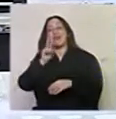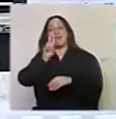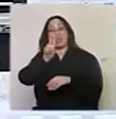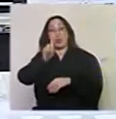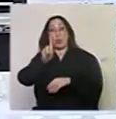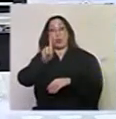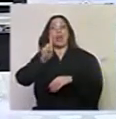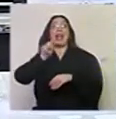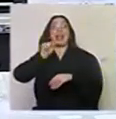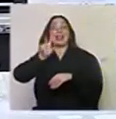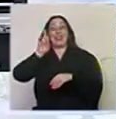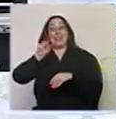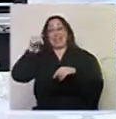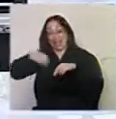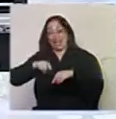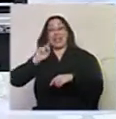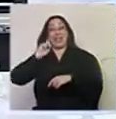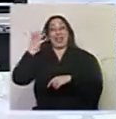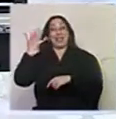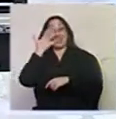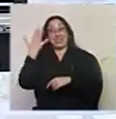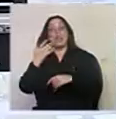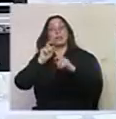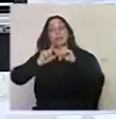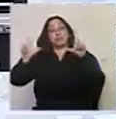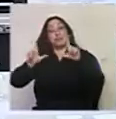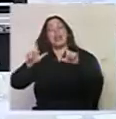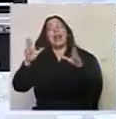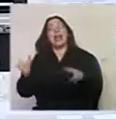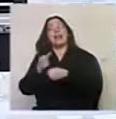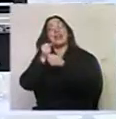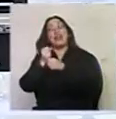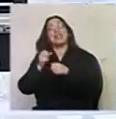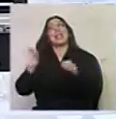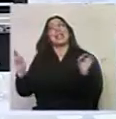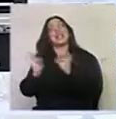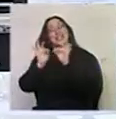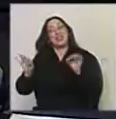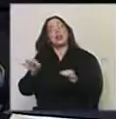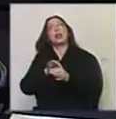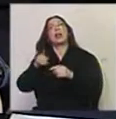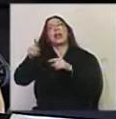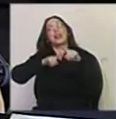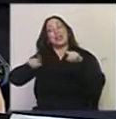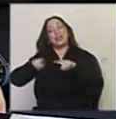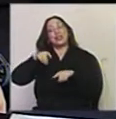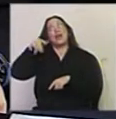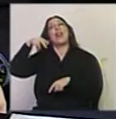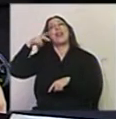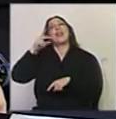horas acá en Televisión Nacional se emite el concierto aniversario de la orquesta Sodre bajo la dirección del maestro Diego Nacer